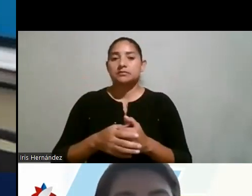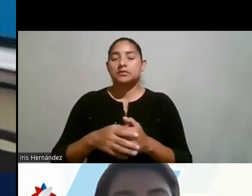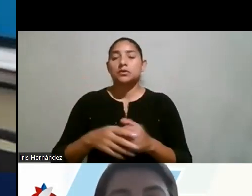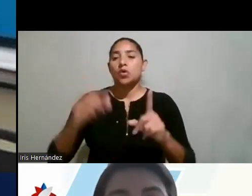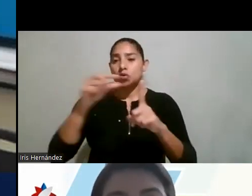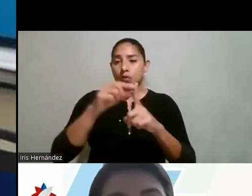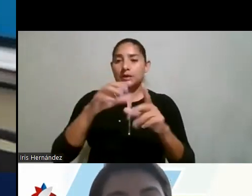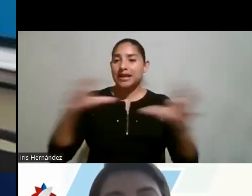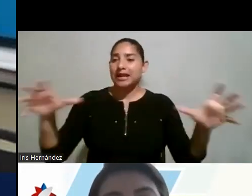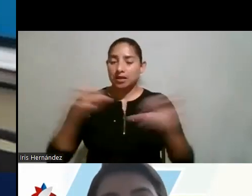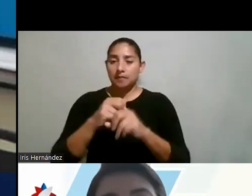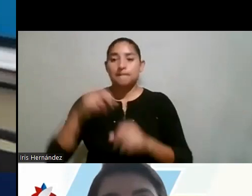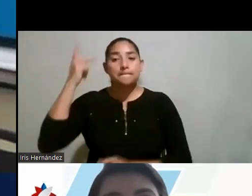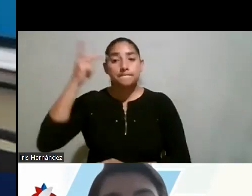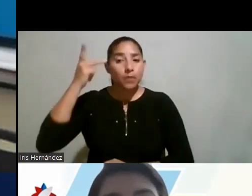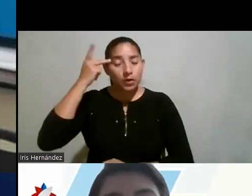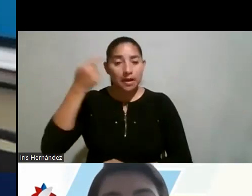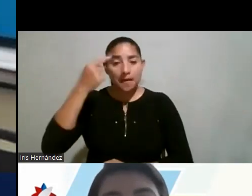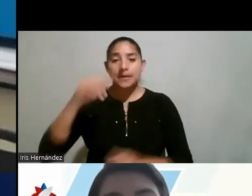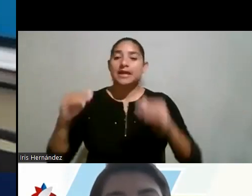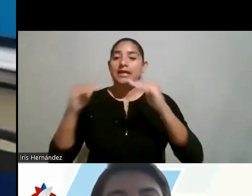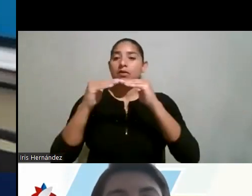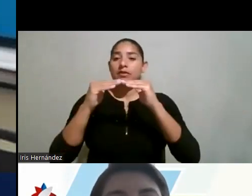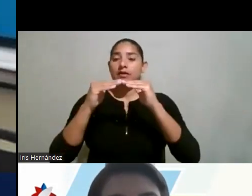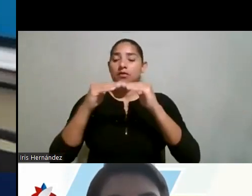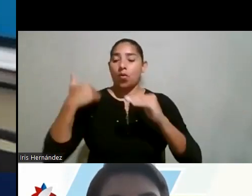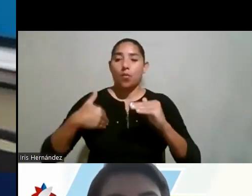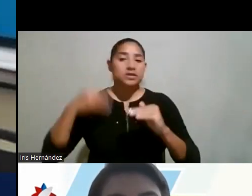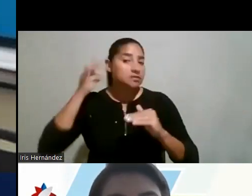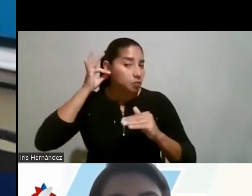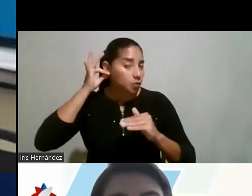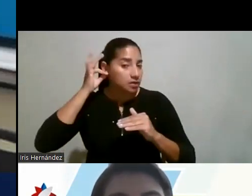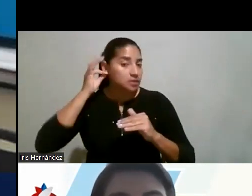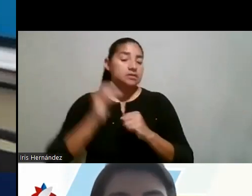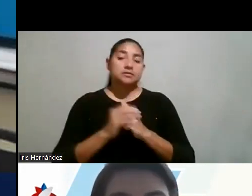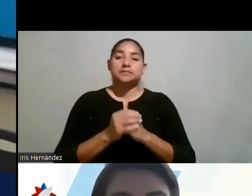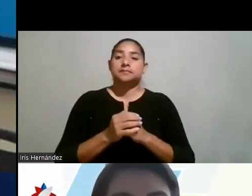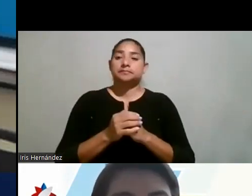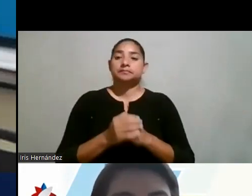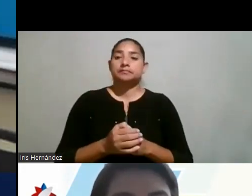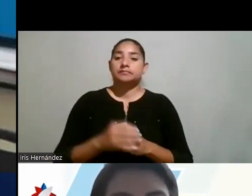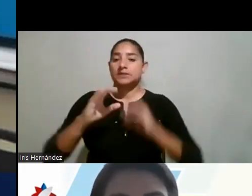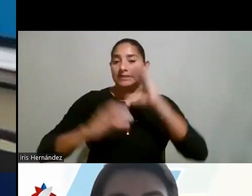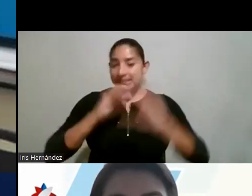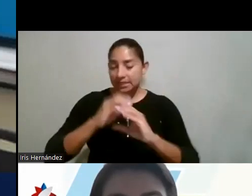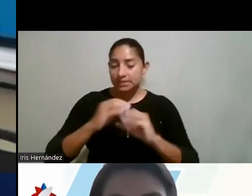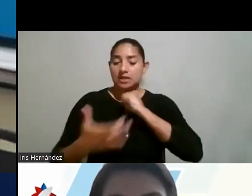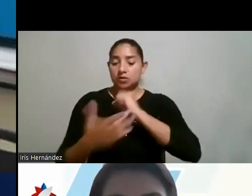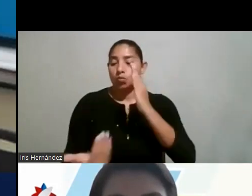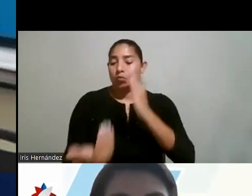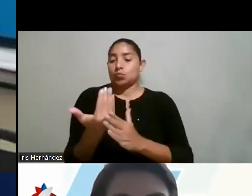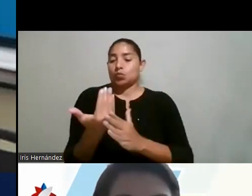pero digamos, en resumen, es una política para igualdad y equidad entre hombres y mujeres en ciencia, innovación, tecnología y